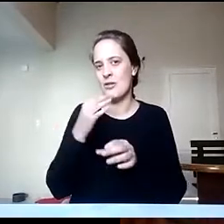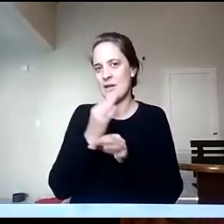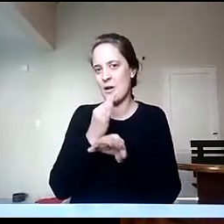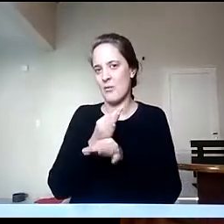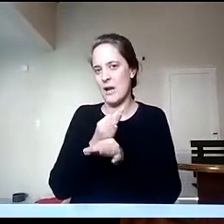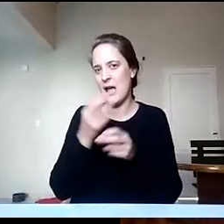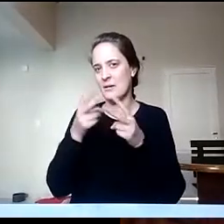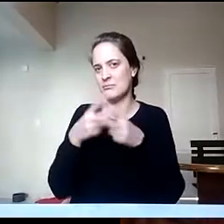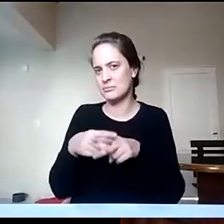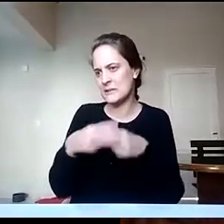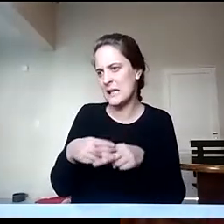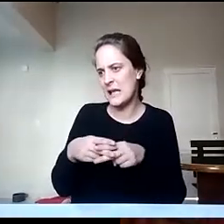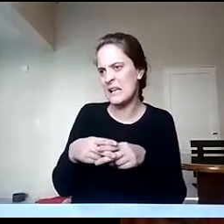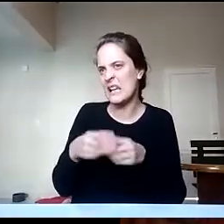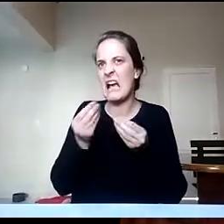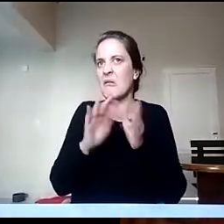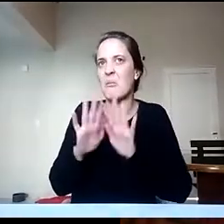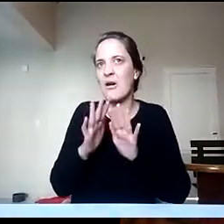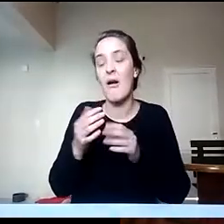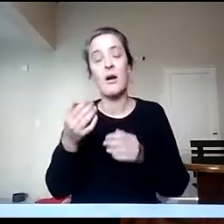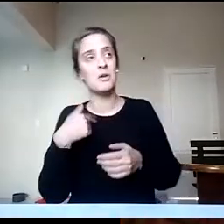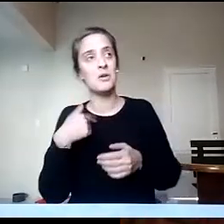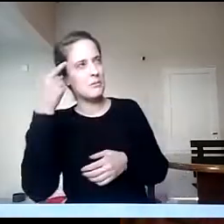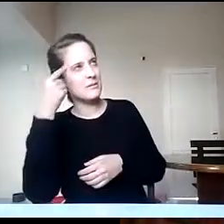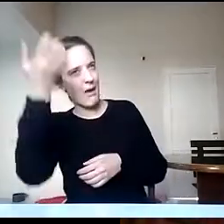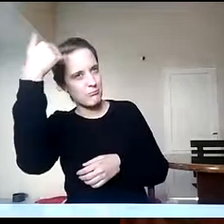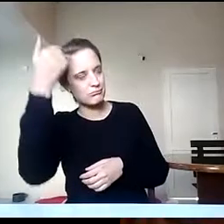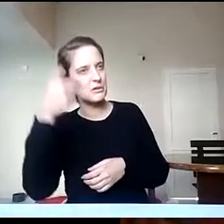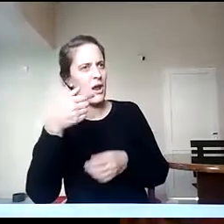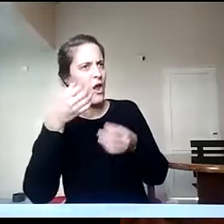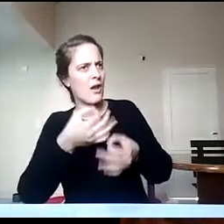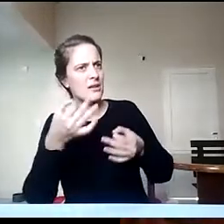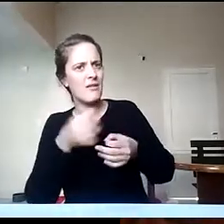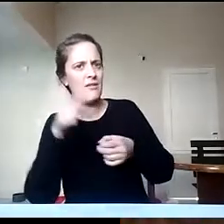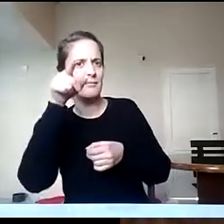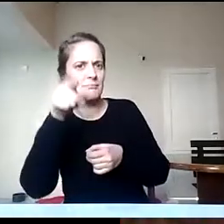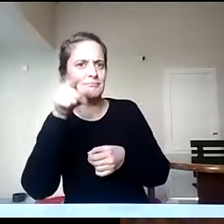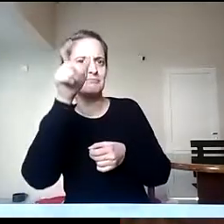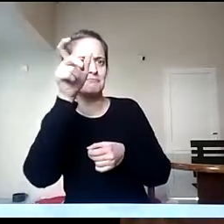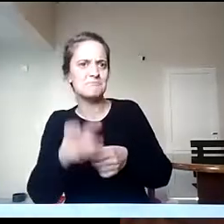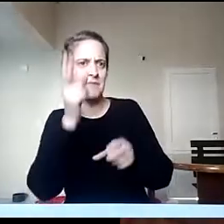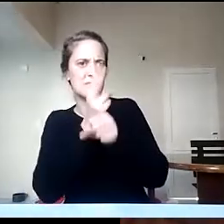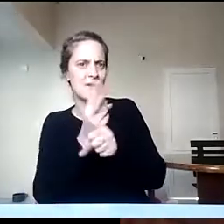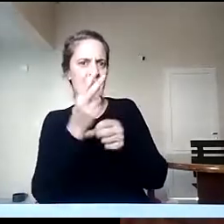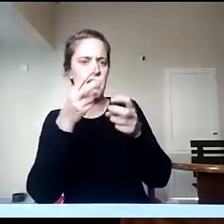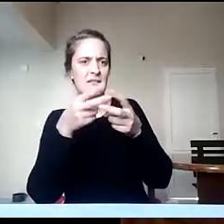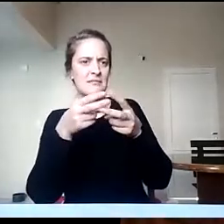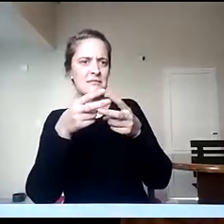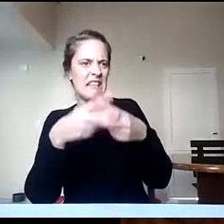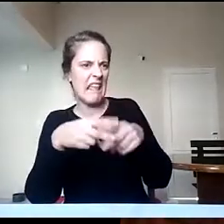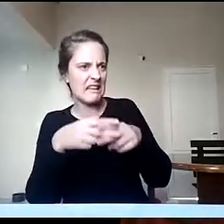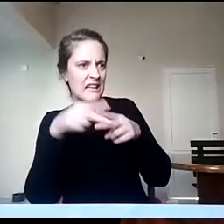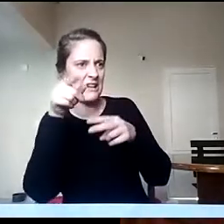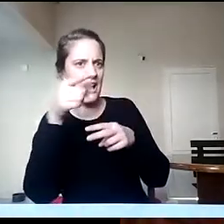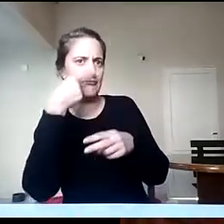qué bueno que un estudiante que tuvo en su nivel secundario una formación técnica está interesado por una ciencia social, me parece